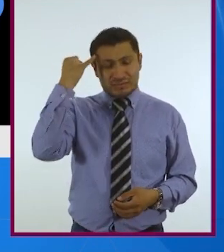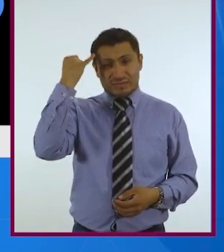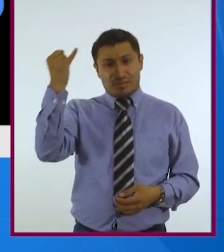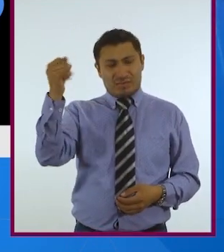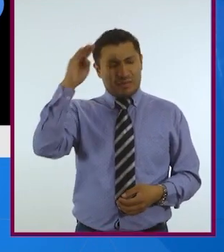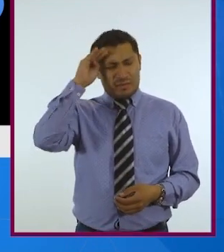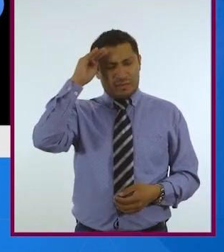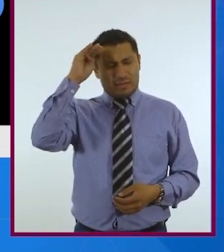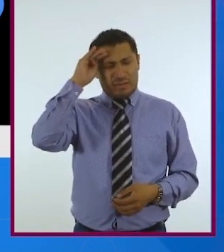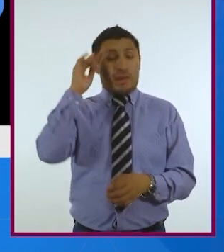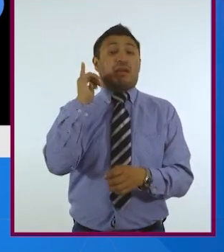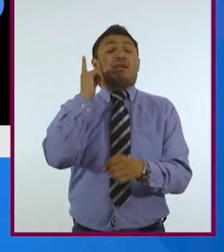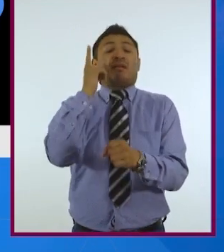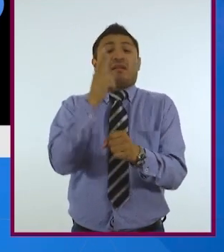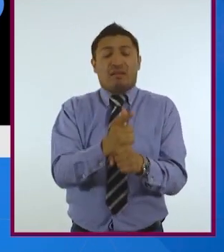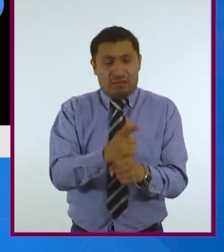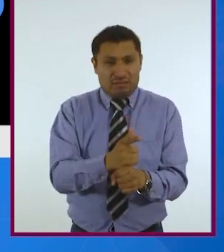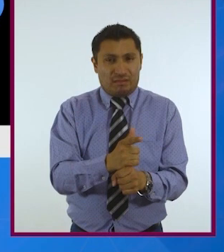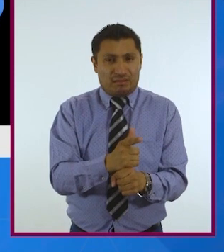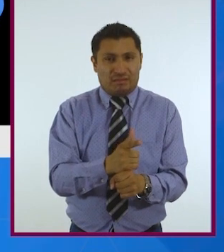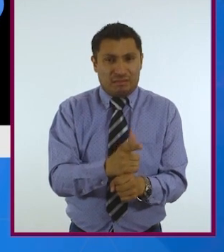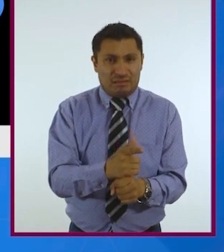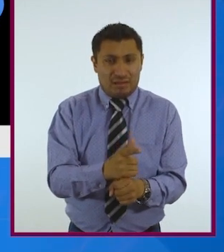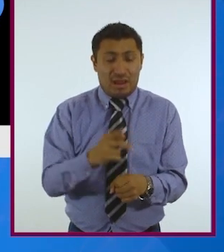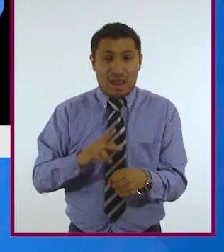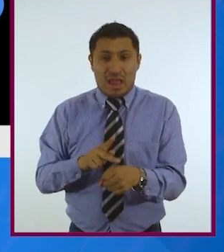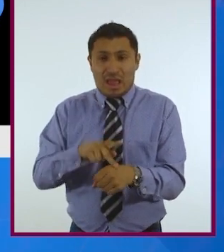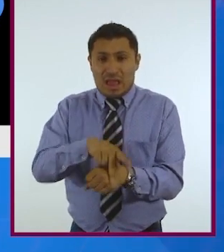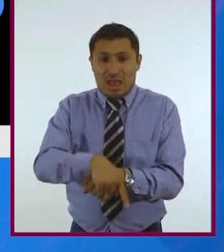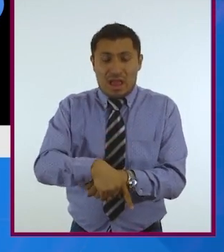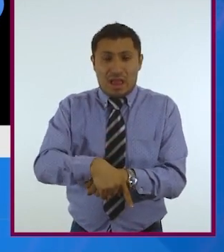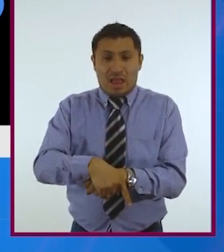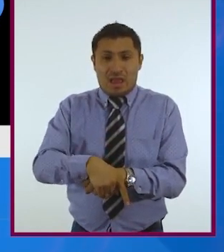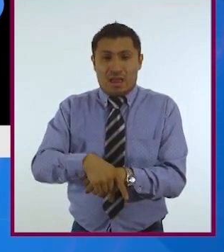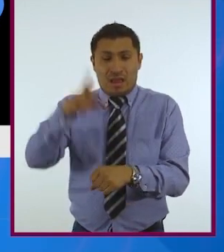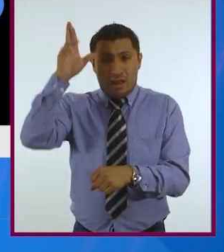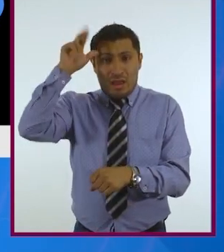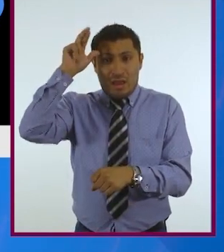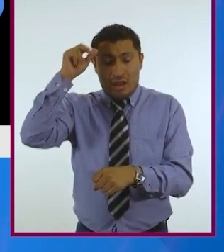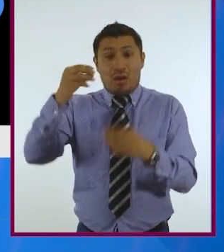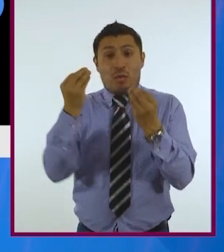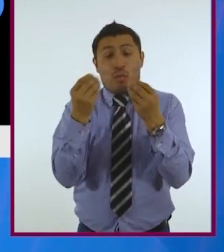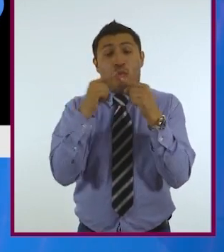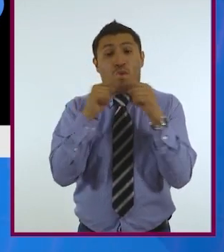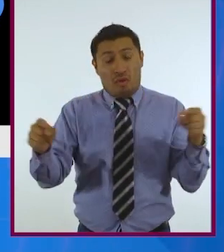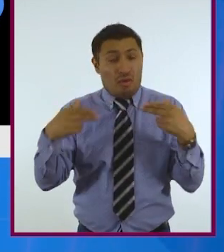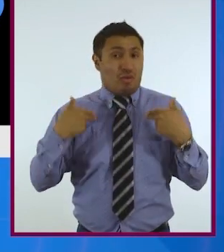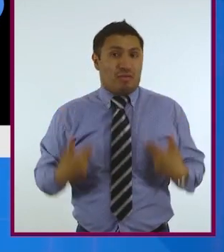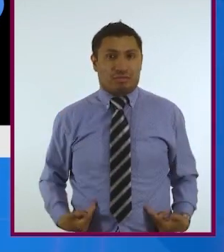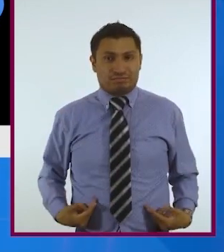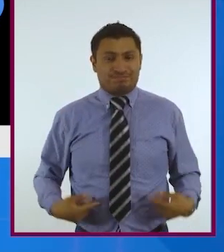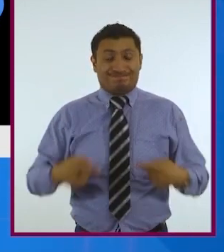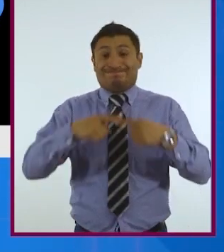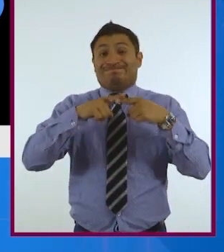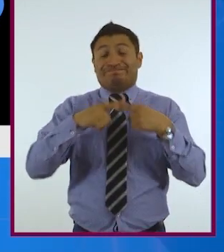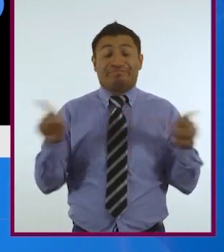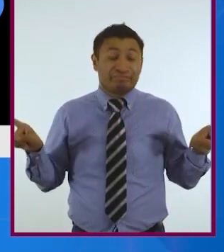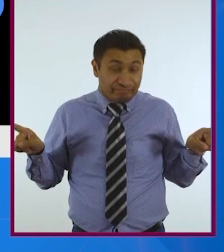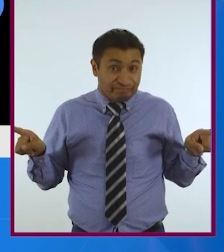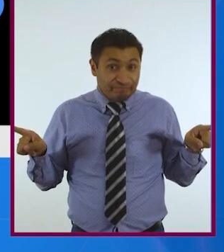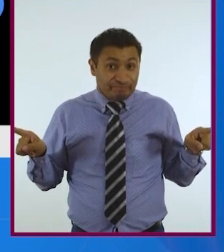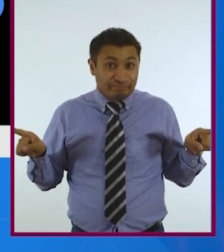se da cuenta de que la piel del conejo es muy diferente a la piel humana. Completamente diferente.